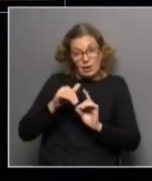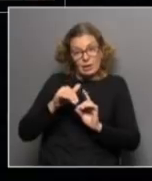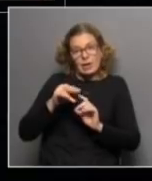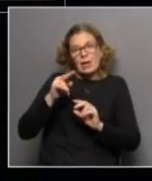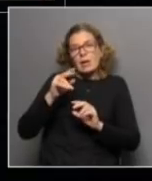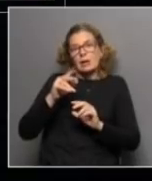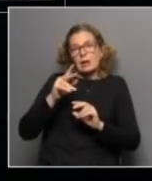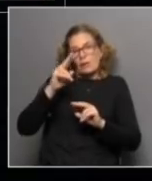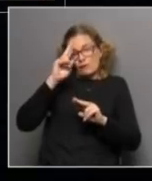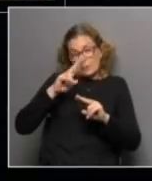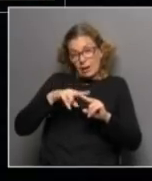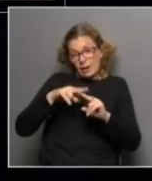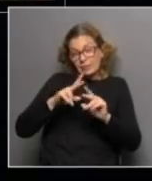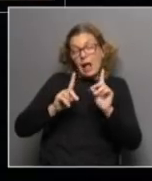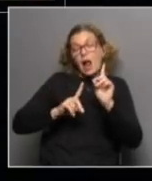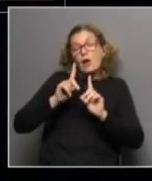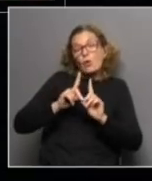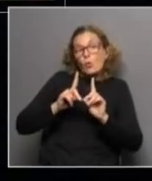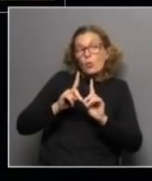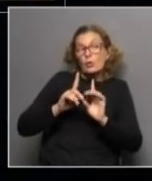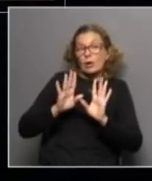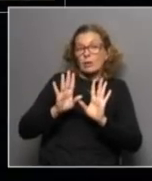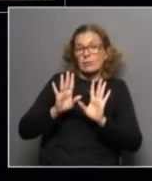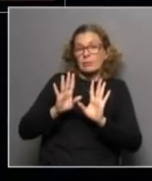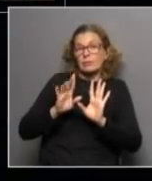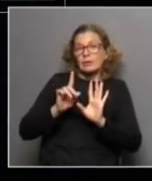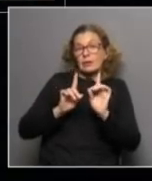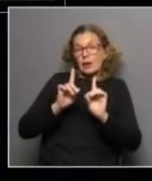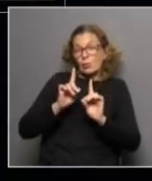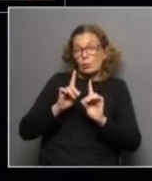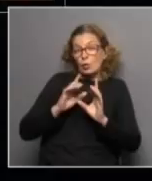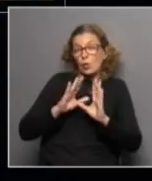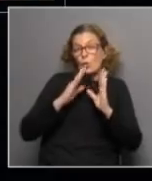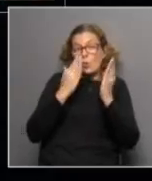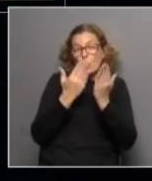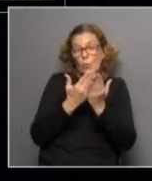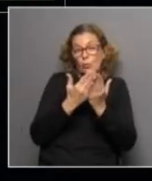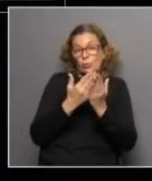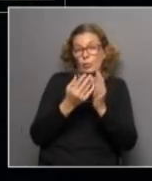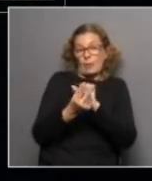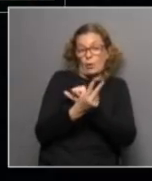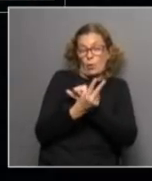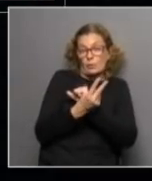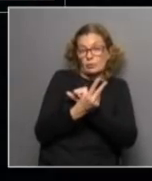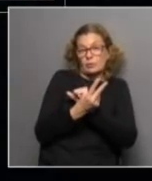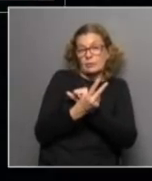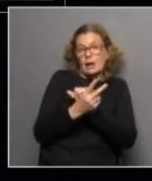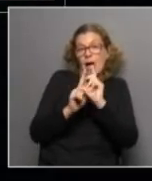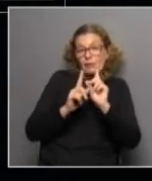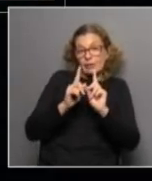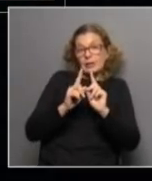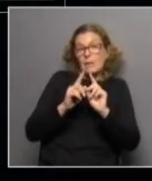enfermarse de determinadas enfermedades bueno en algunas regiones del mundo es tan protector que disminuye la